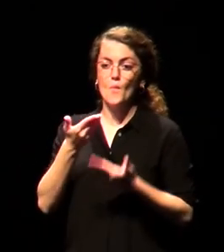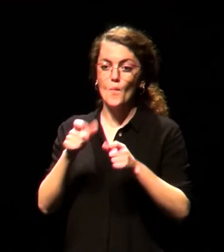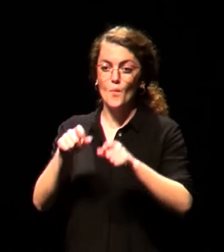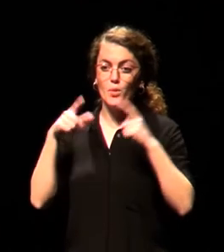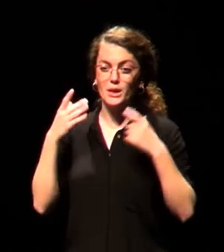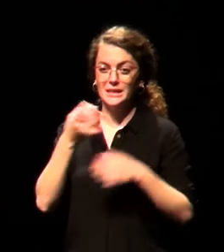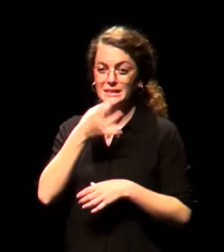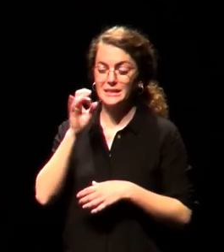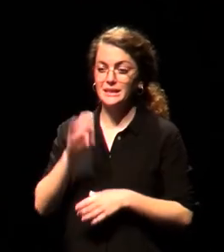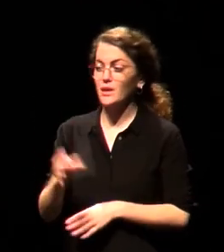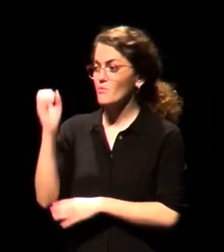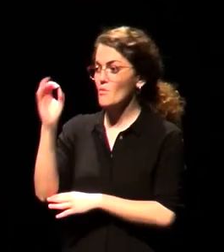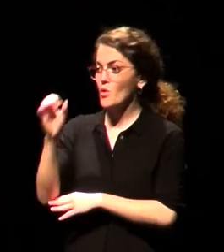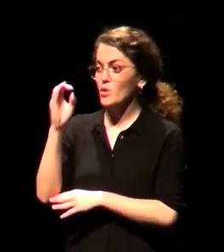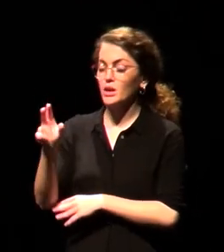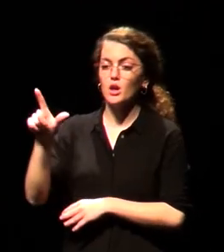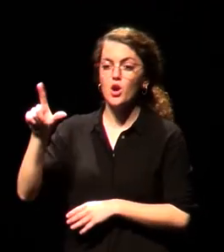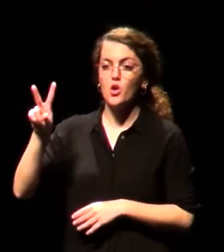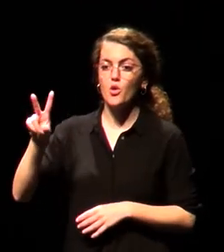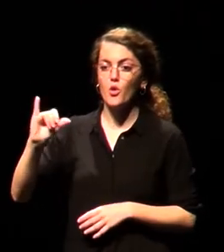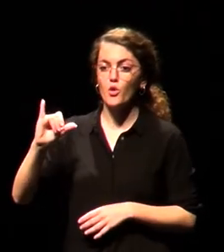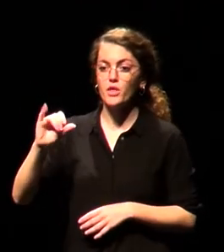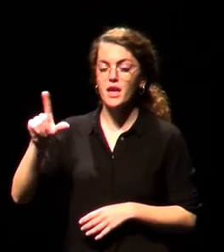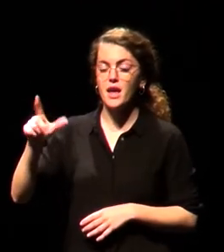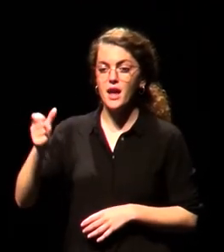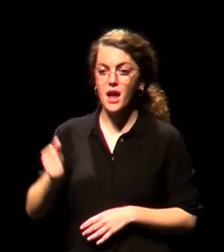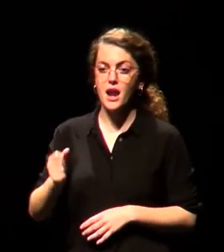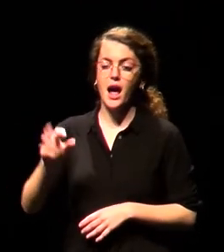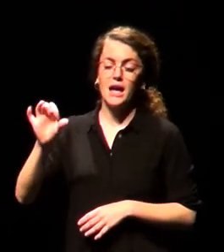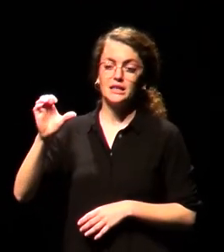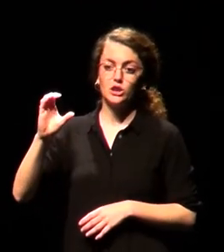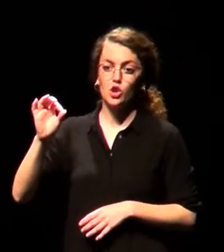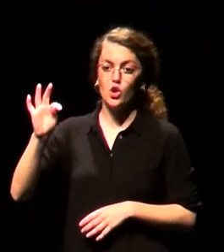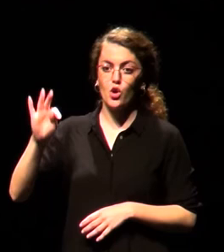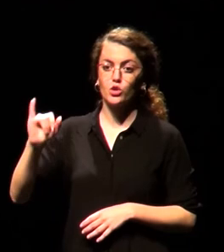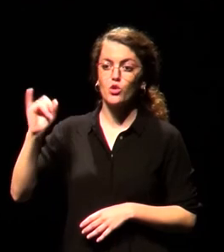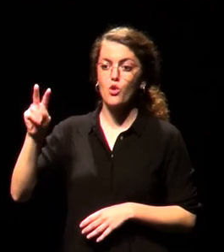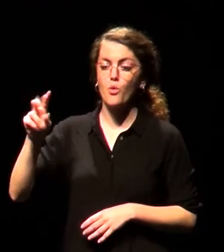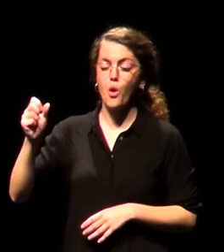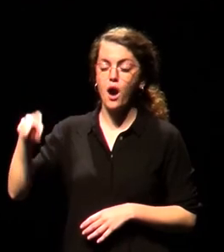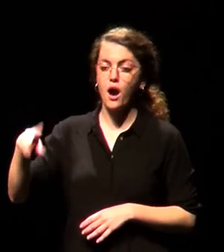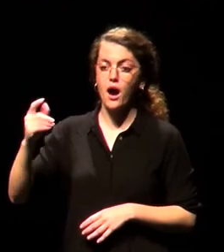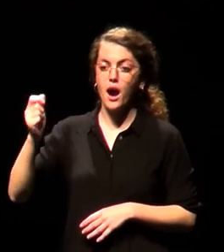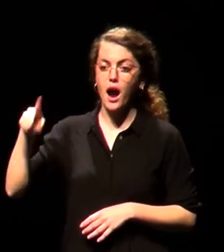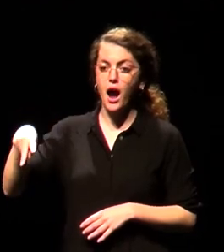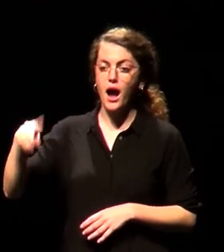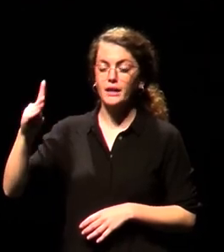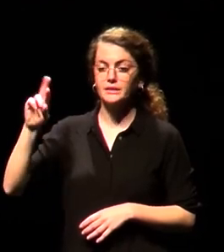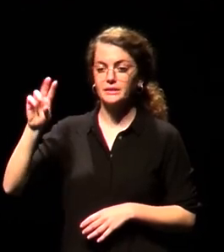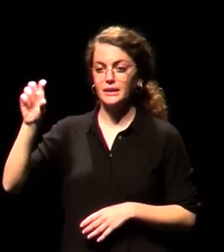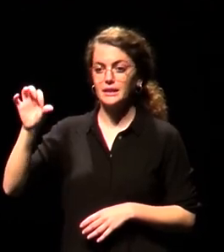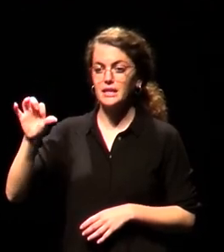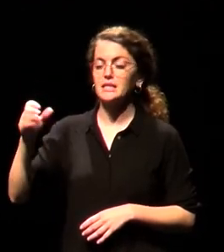Jiménez, Scott Rankin, Jenny Silly y Juan Andrés Ligero. Gracias por vuestra participación, tanto en nombre de la